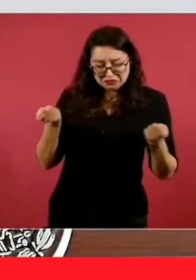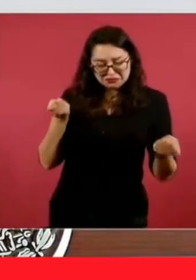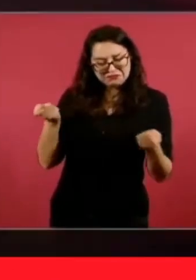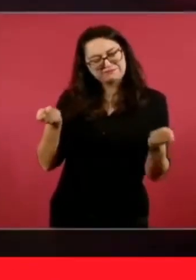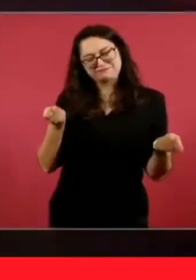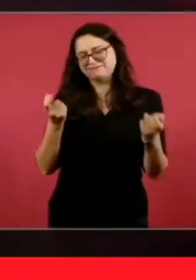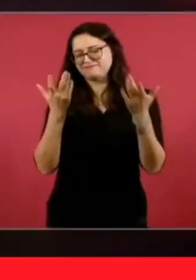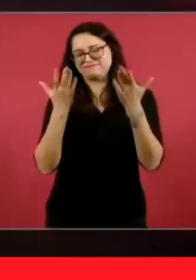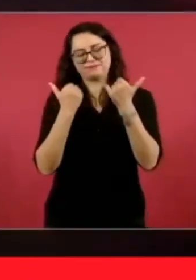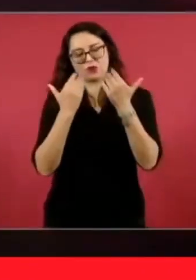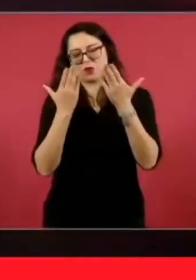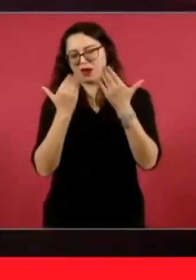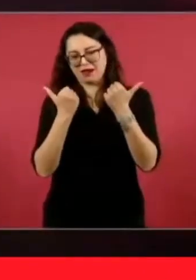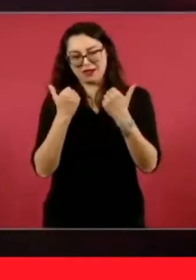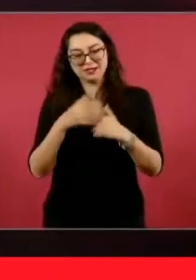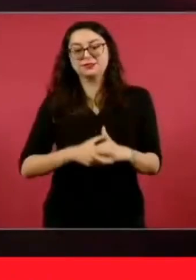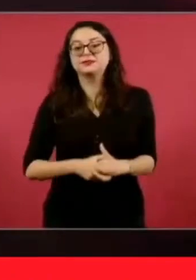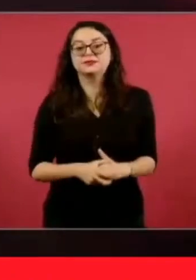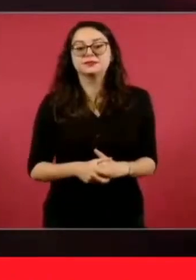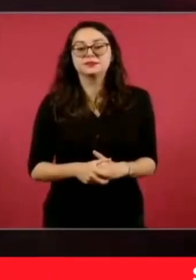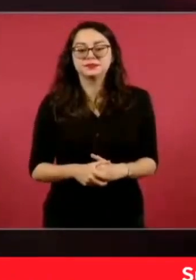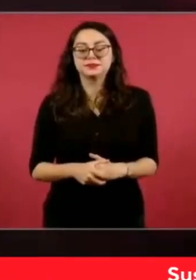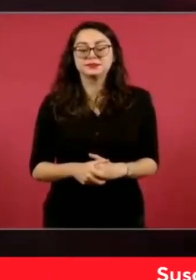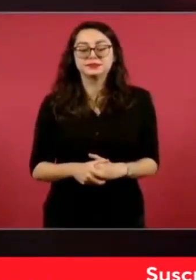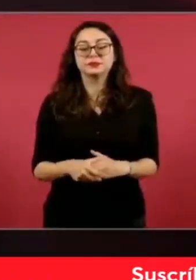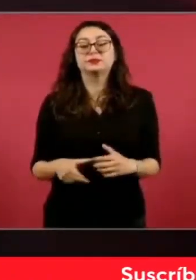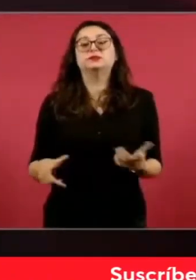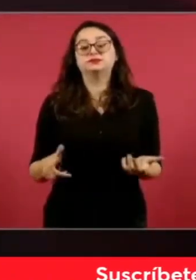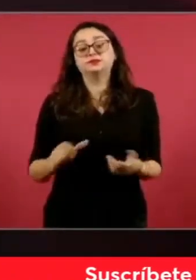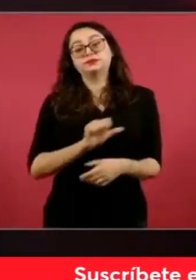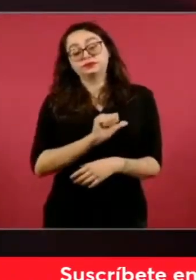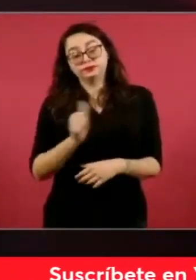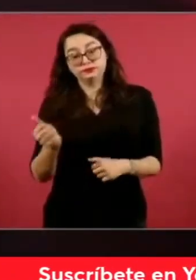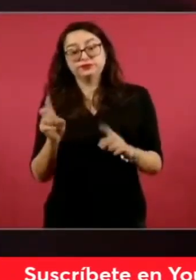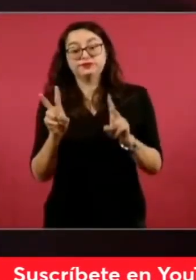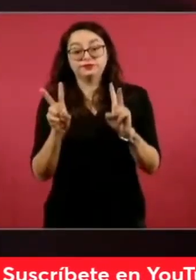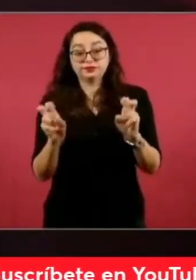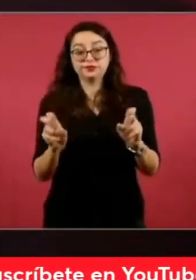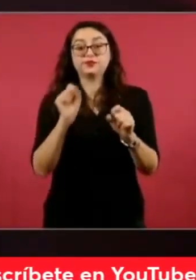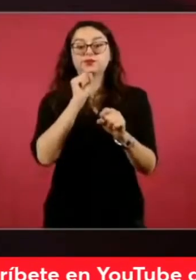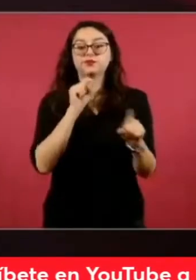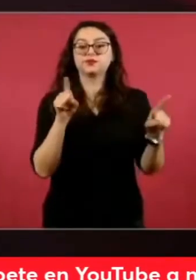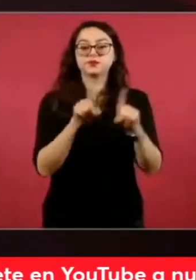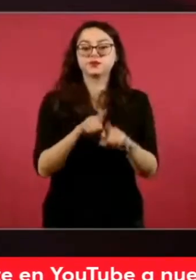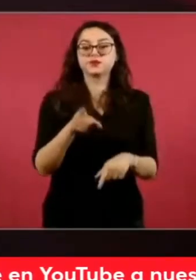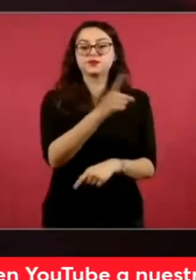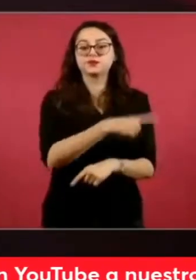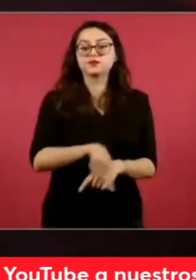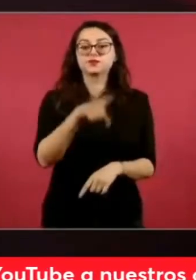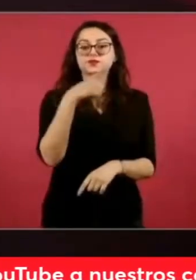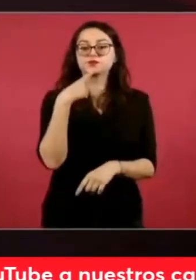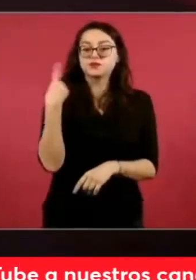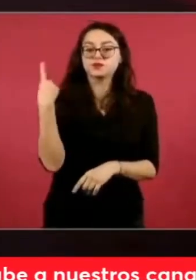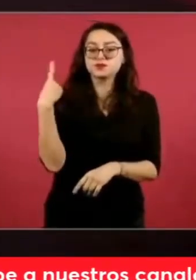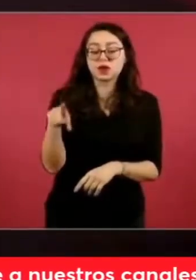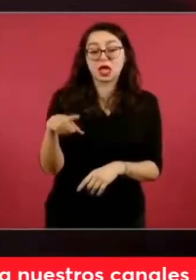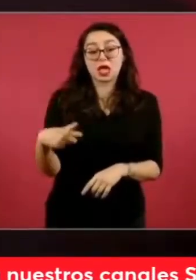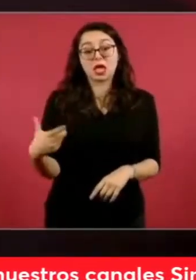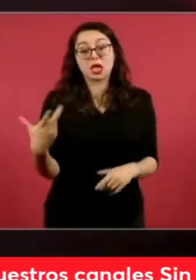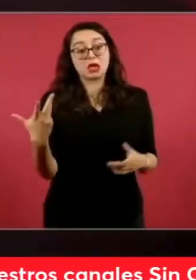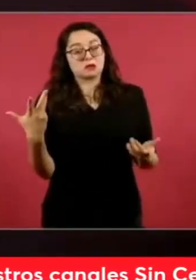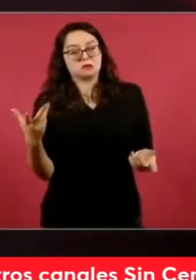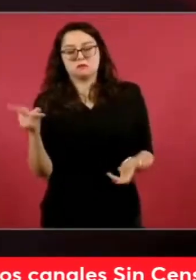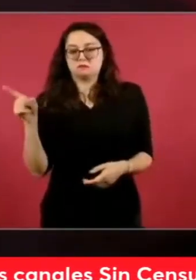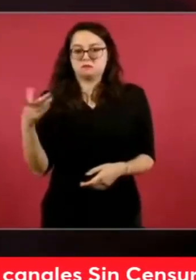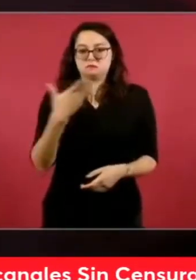Por el otro lado, resolvieron como infundado el alegato consistente en la supuesta intervención